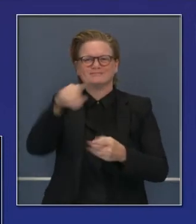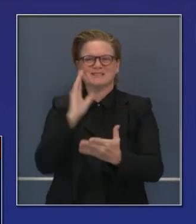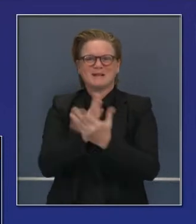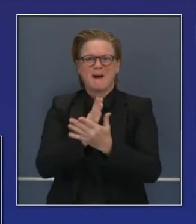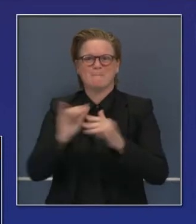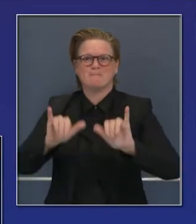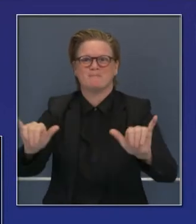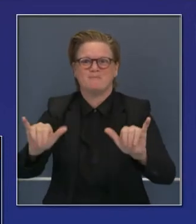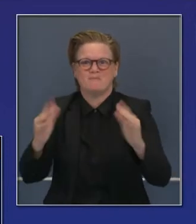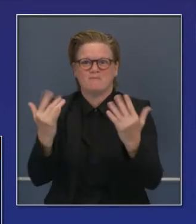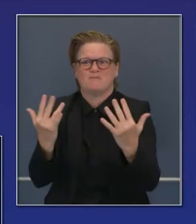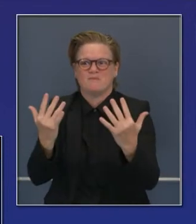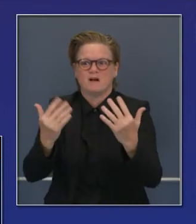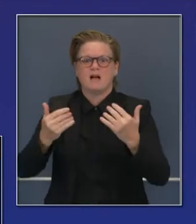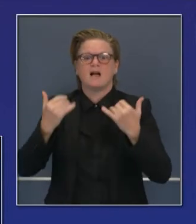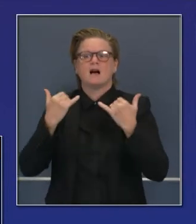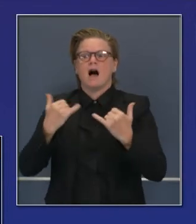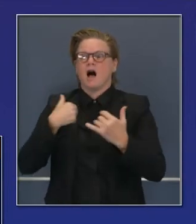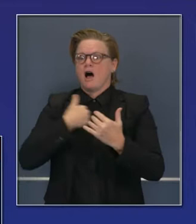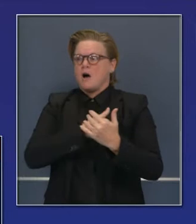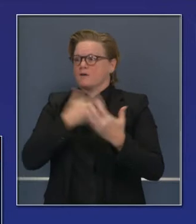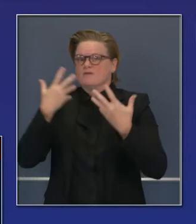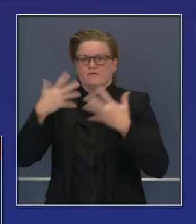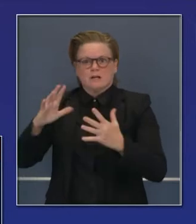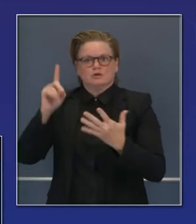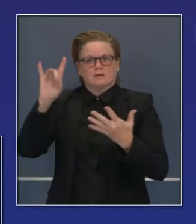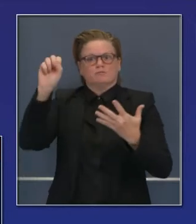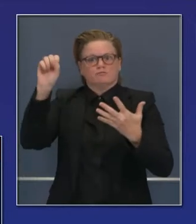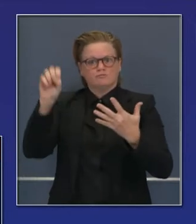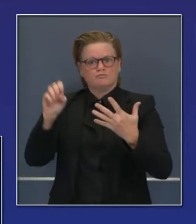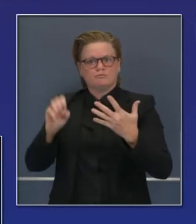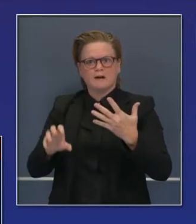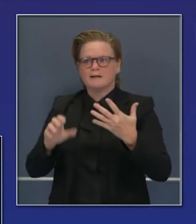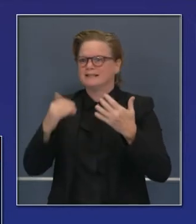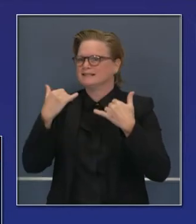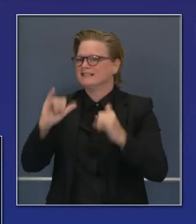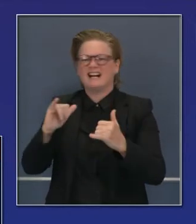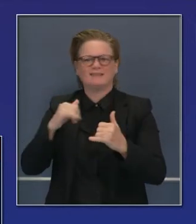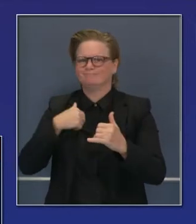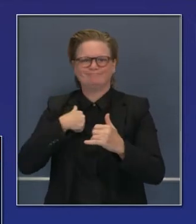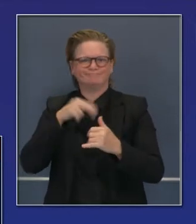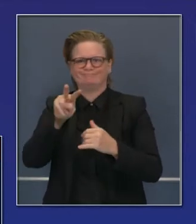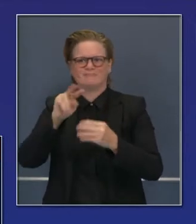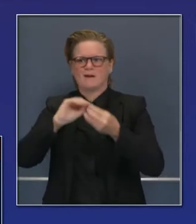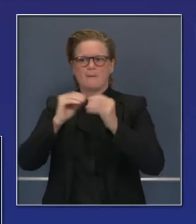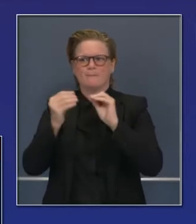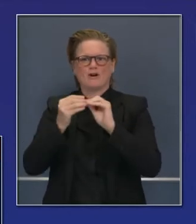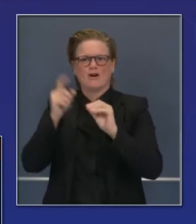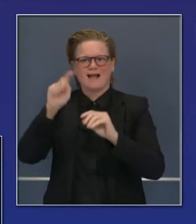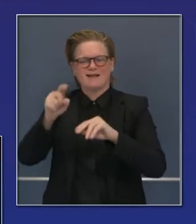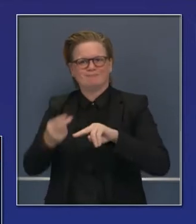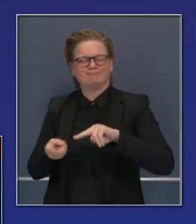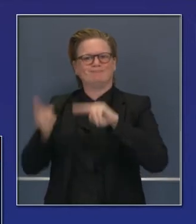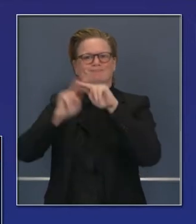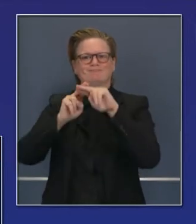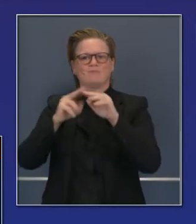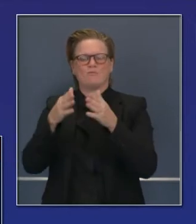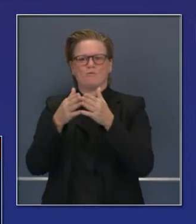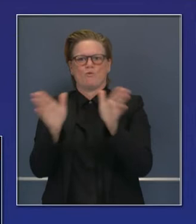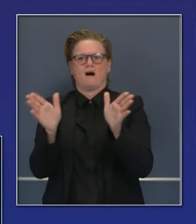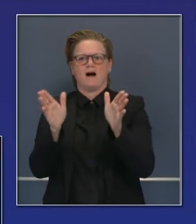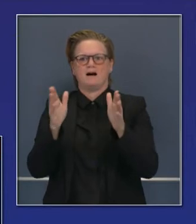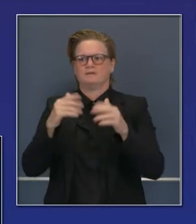emergencia. Lo hemos hecho de forma secuente en las últimas semanas, pero ahora lo vamos a hacer de una forma más general, más amplia.